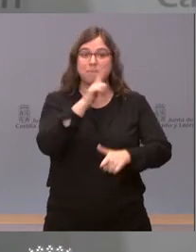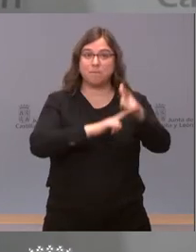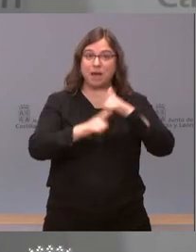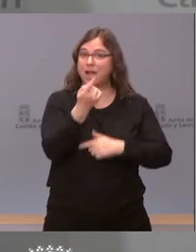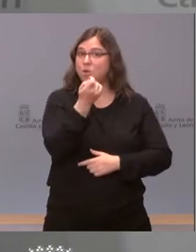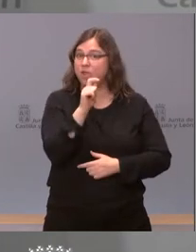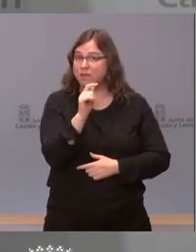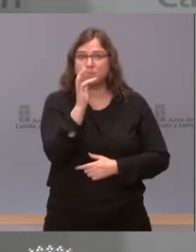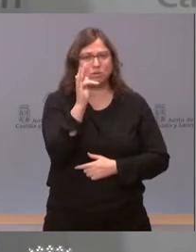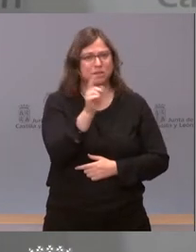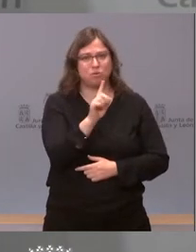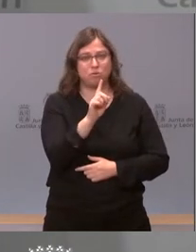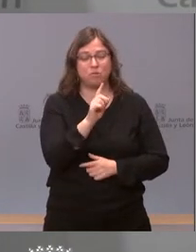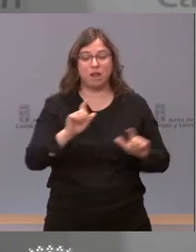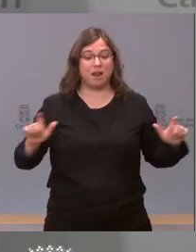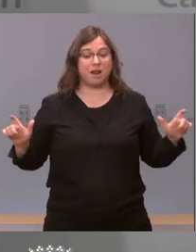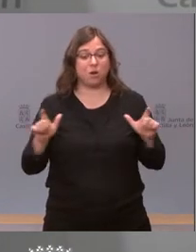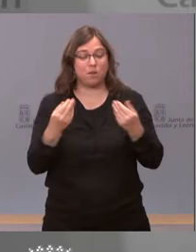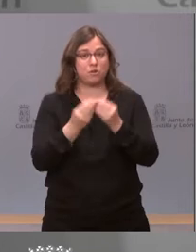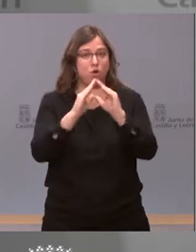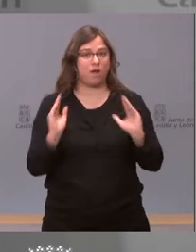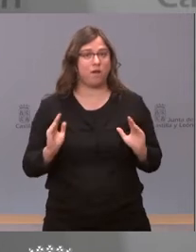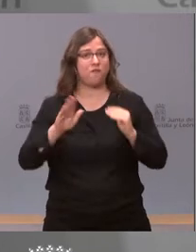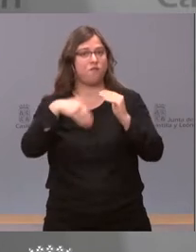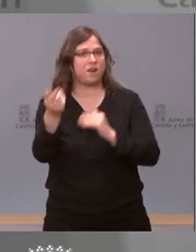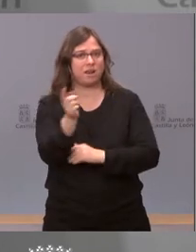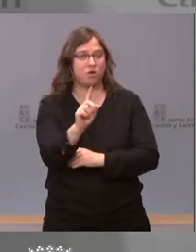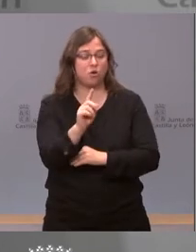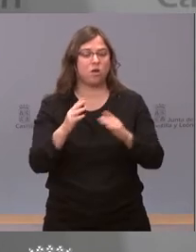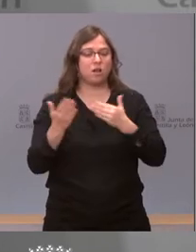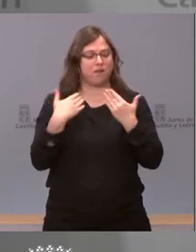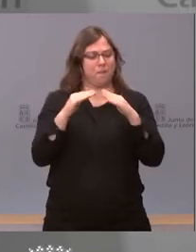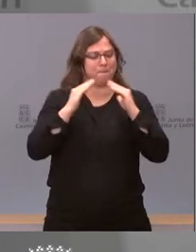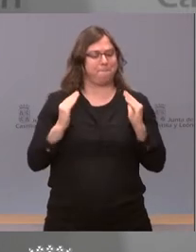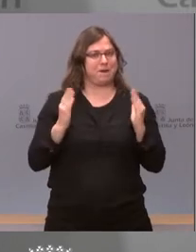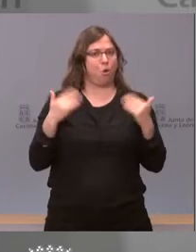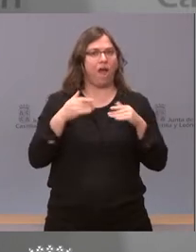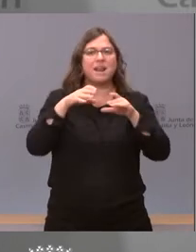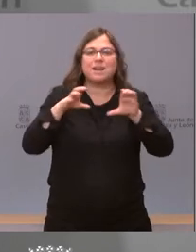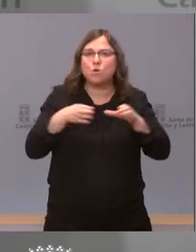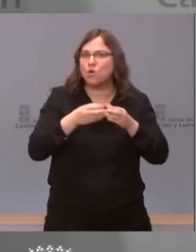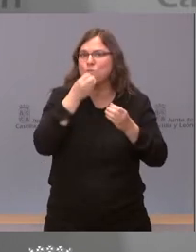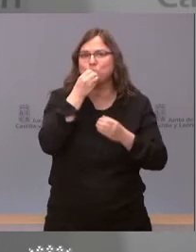No es bueno reunirse con no convivientes. No es bueno reunirse en el interior si está mal ventilado. No es bueno